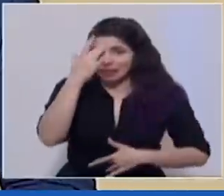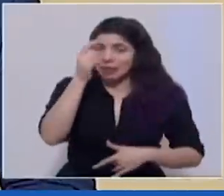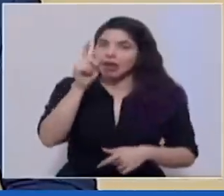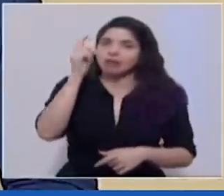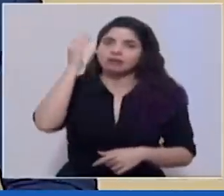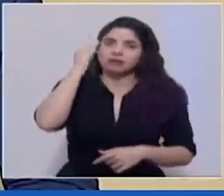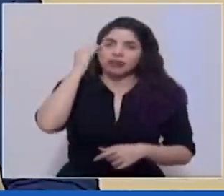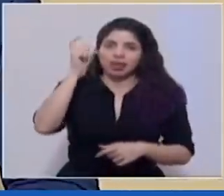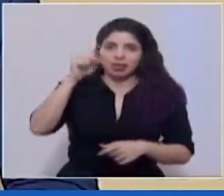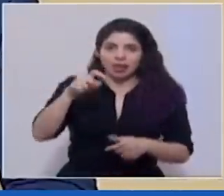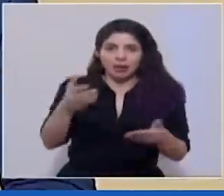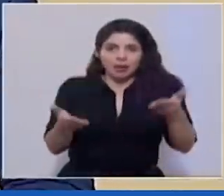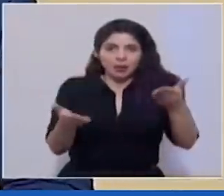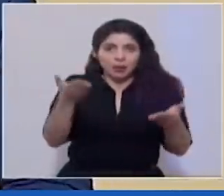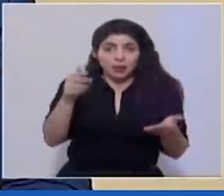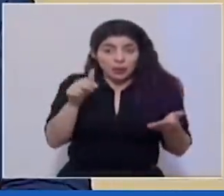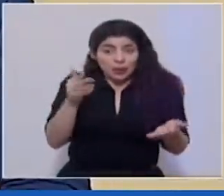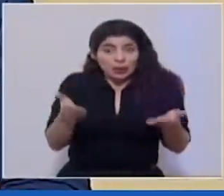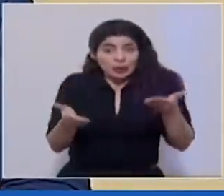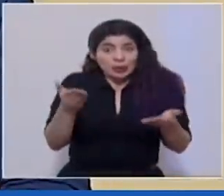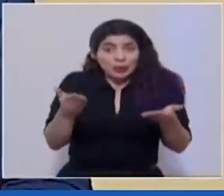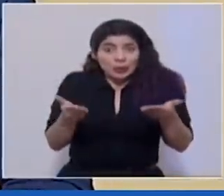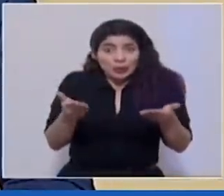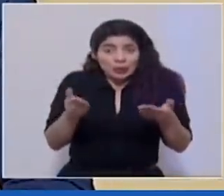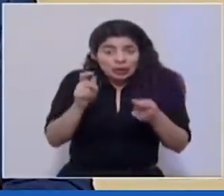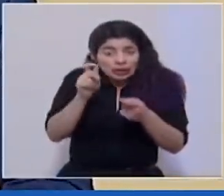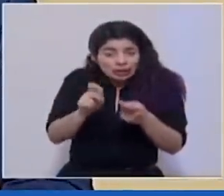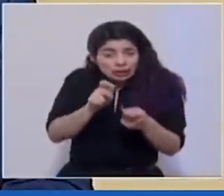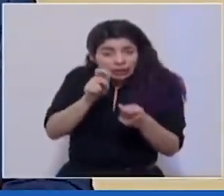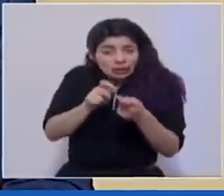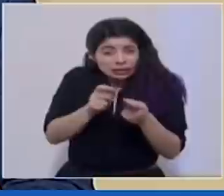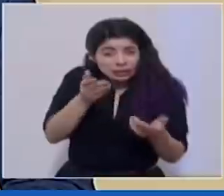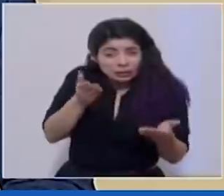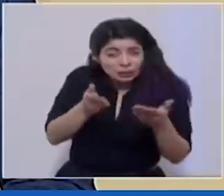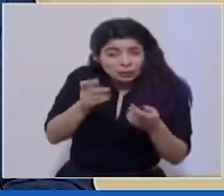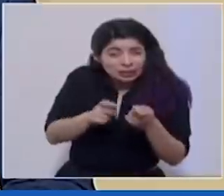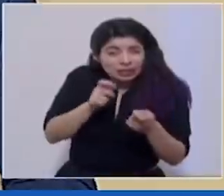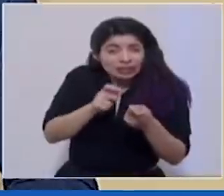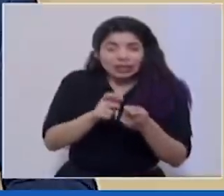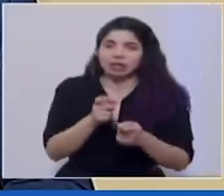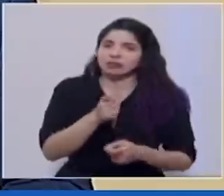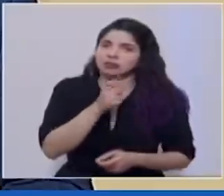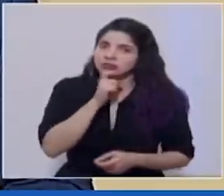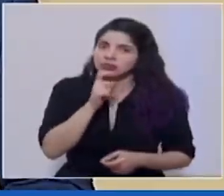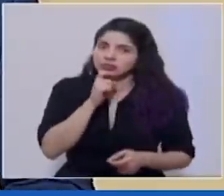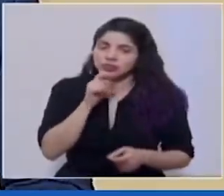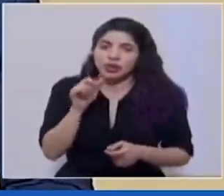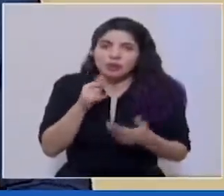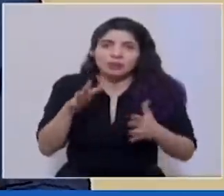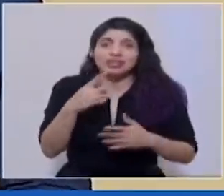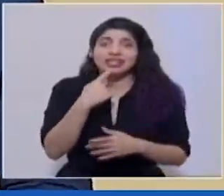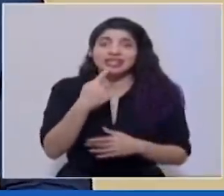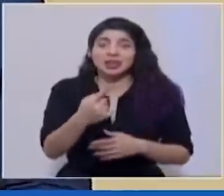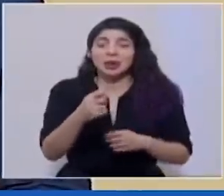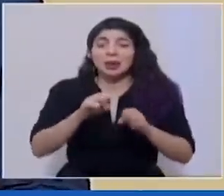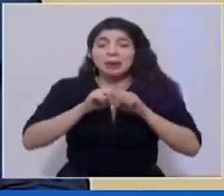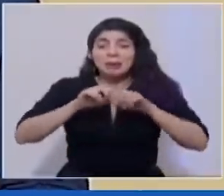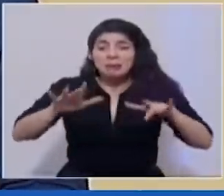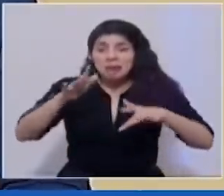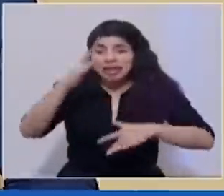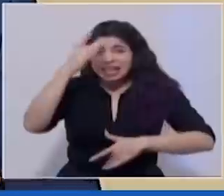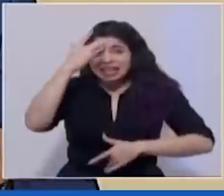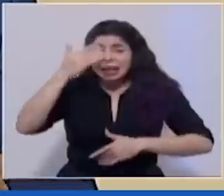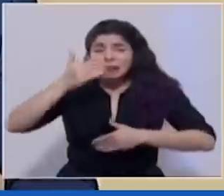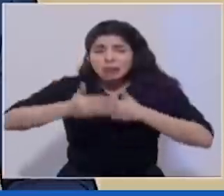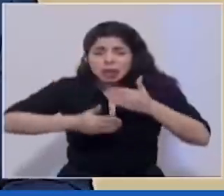balance que no es tampoco tan fácil encontrar la fórmula perfecta o exacta verdad eso es como lo hemos dicho una pandemia en donde hemos ido